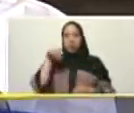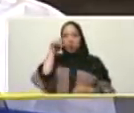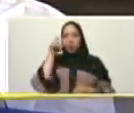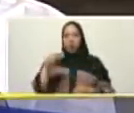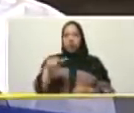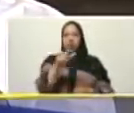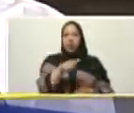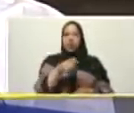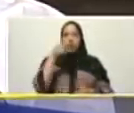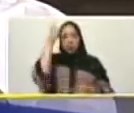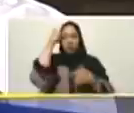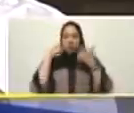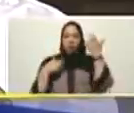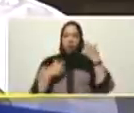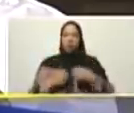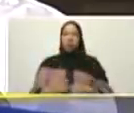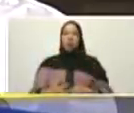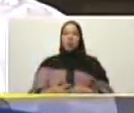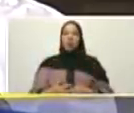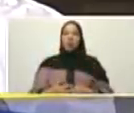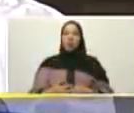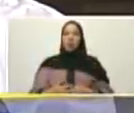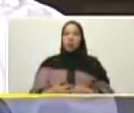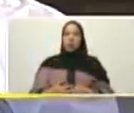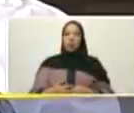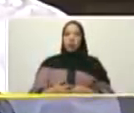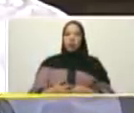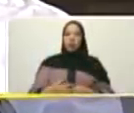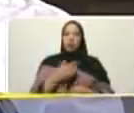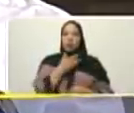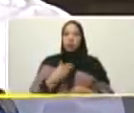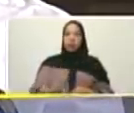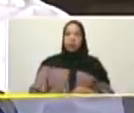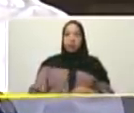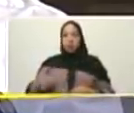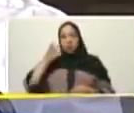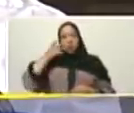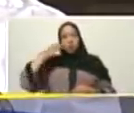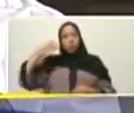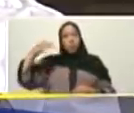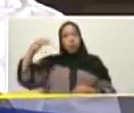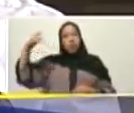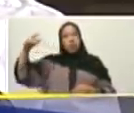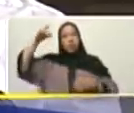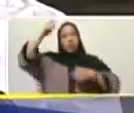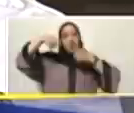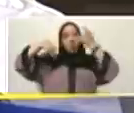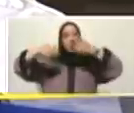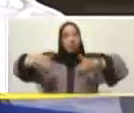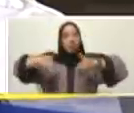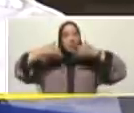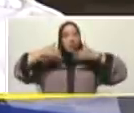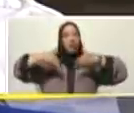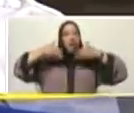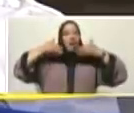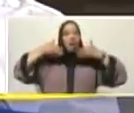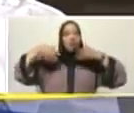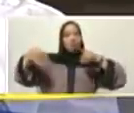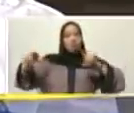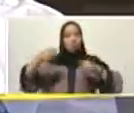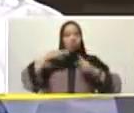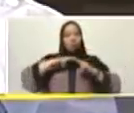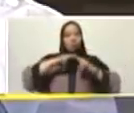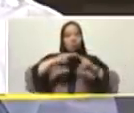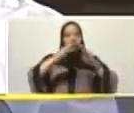Hugo Chávez Frías acá se está cumpliendo el sueño de nuestro presidente Chávez de darle a nuestro pueblo